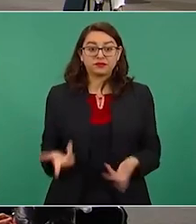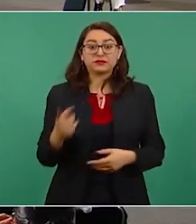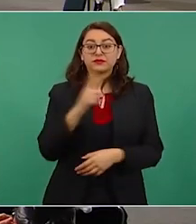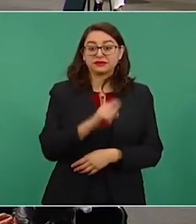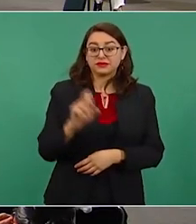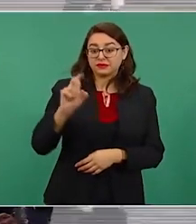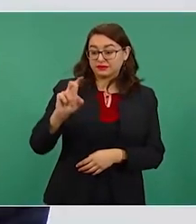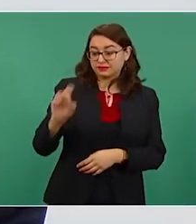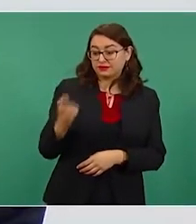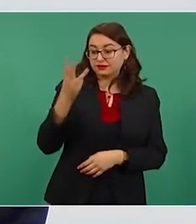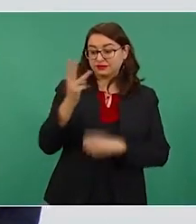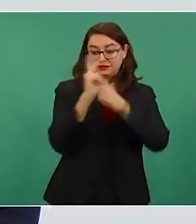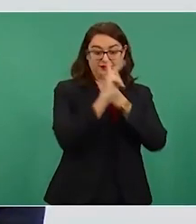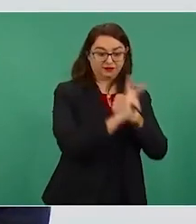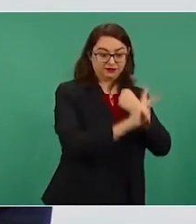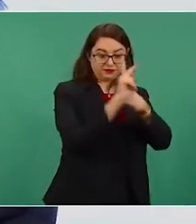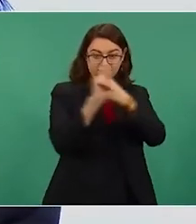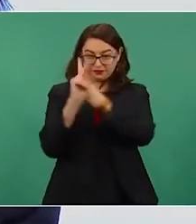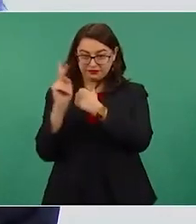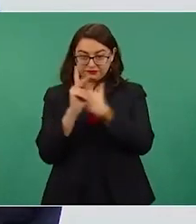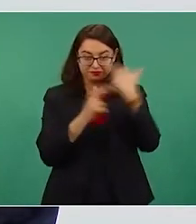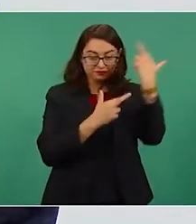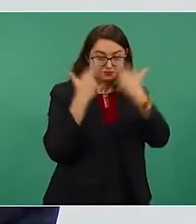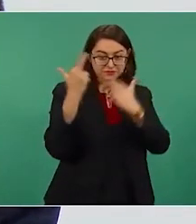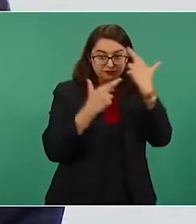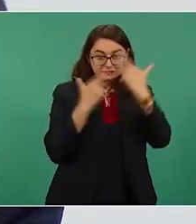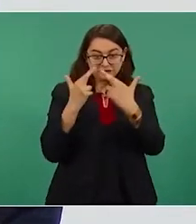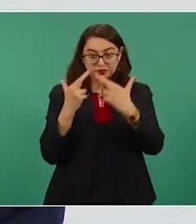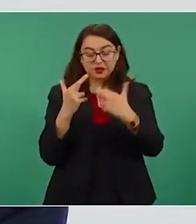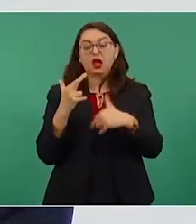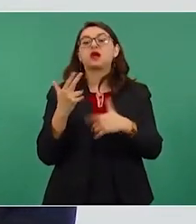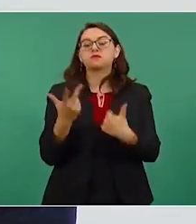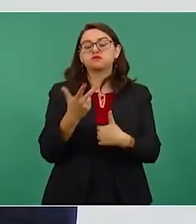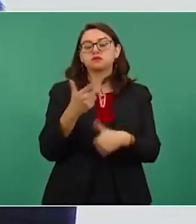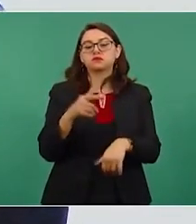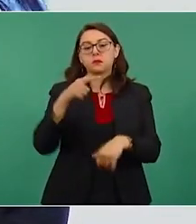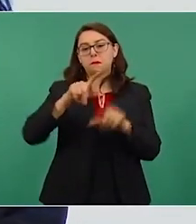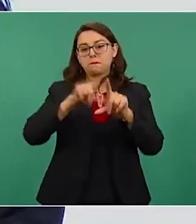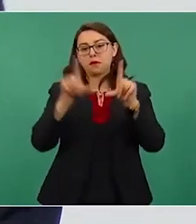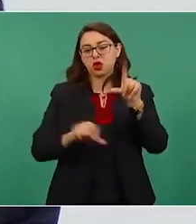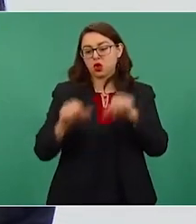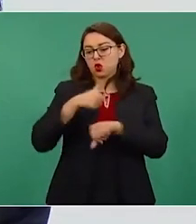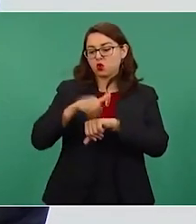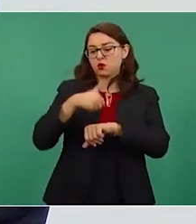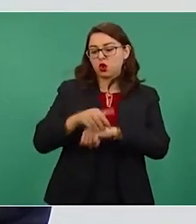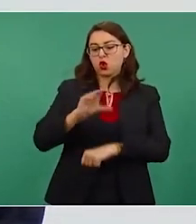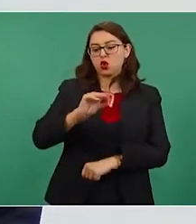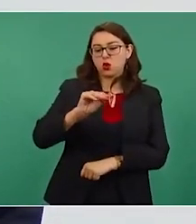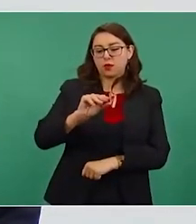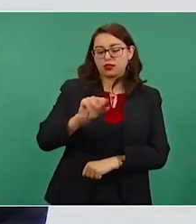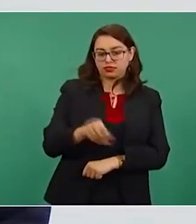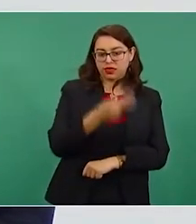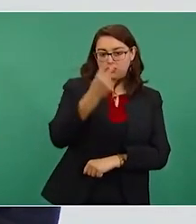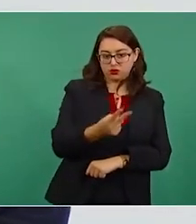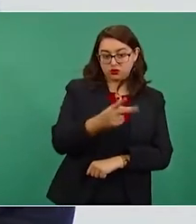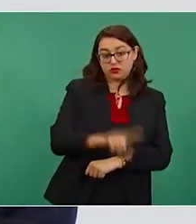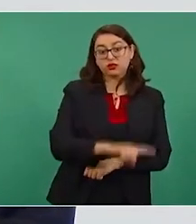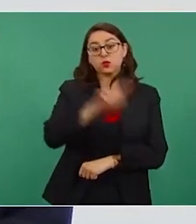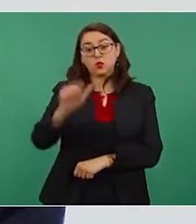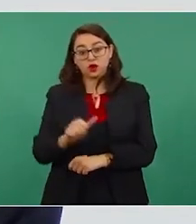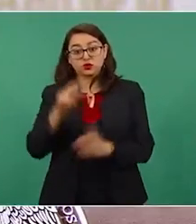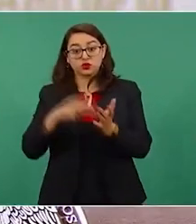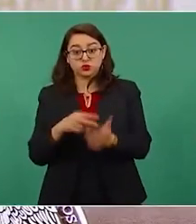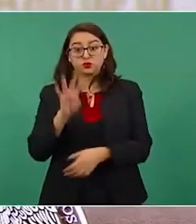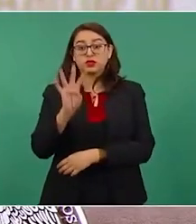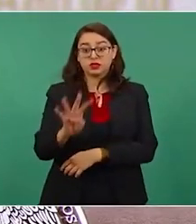133 países y colocó a México en el lugar 92. Un año después, en 2019, la